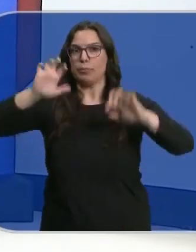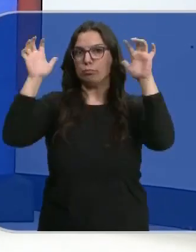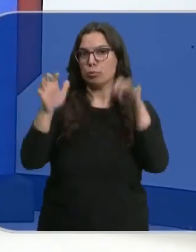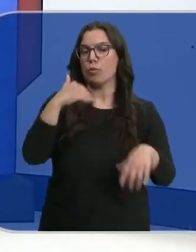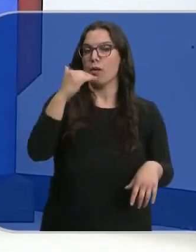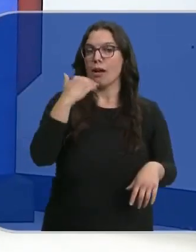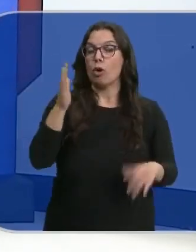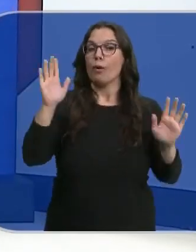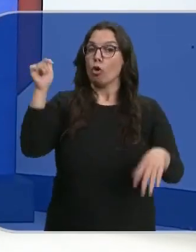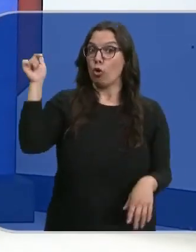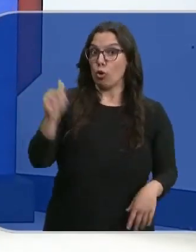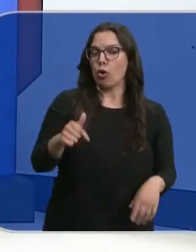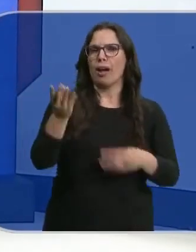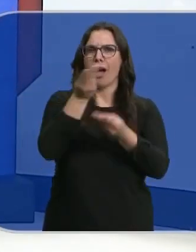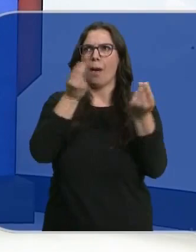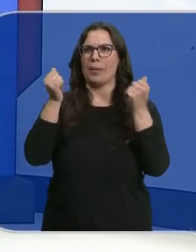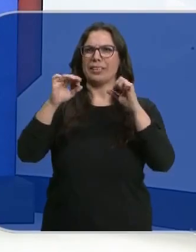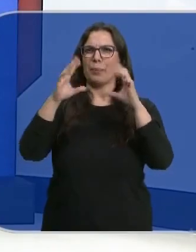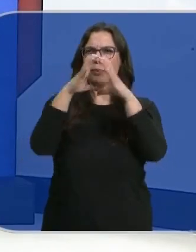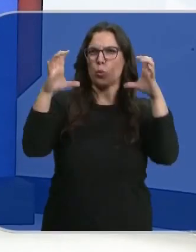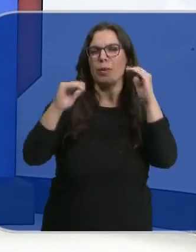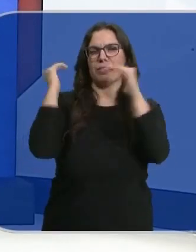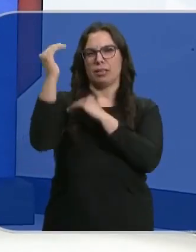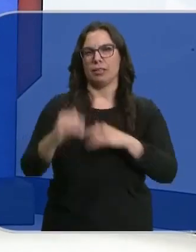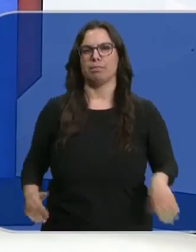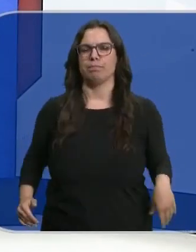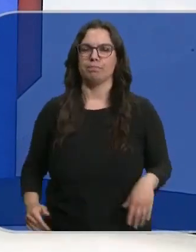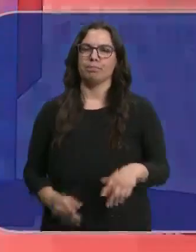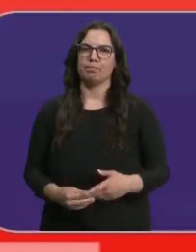precipitaciones. Sin embargo, hoy ambiente de nubosidad de tipo alto.